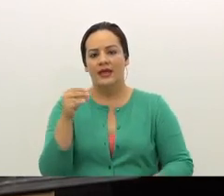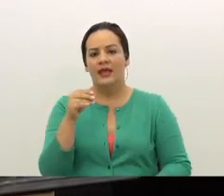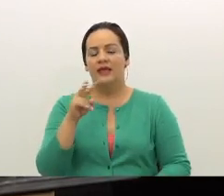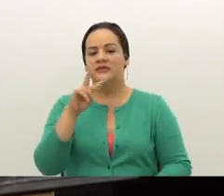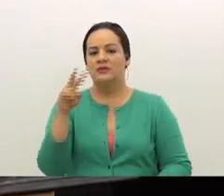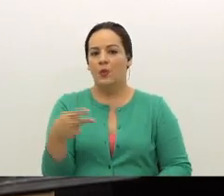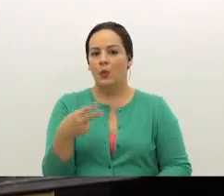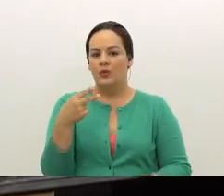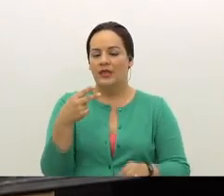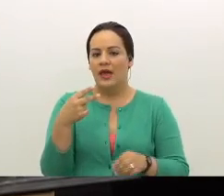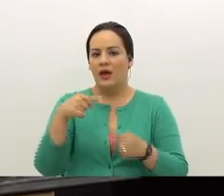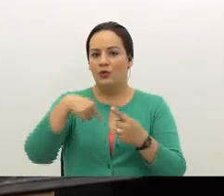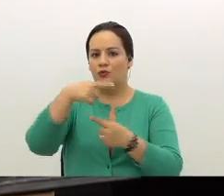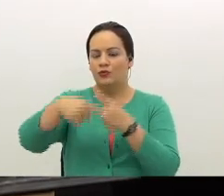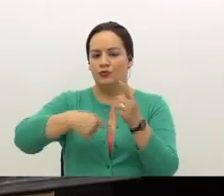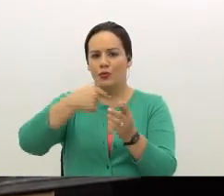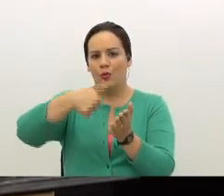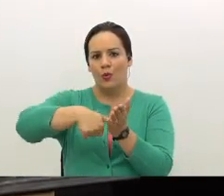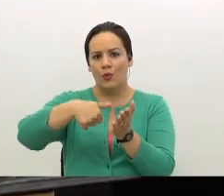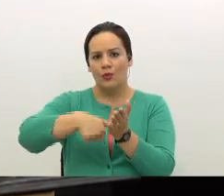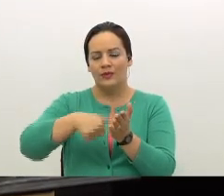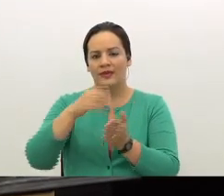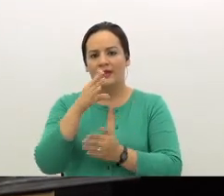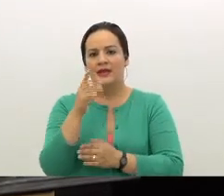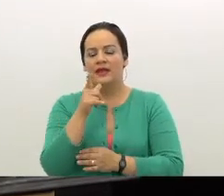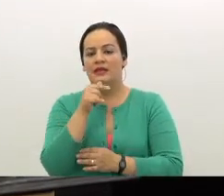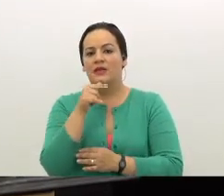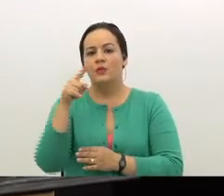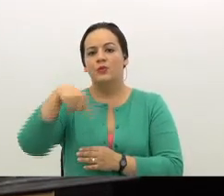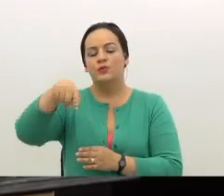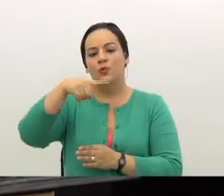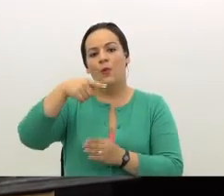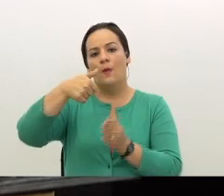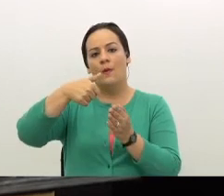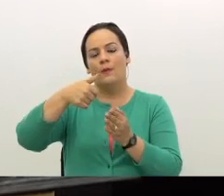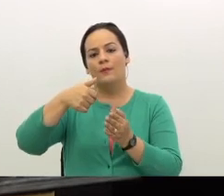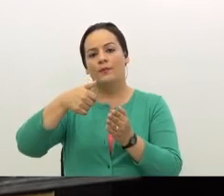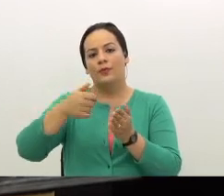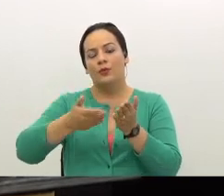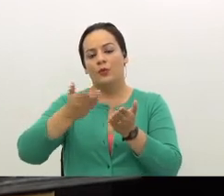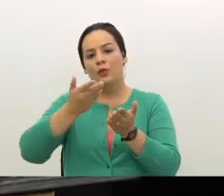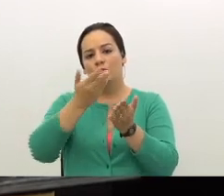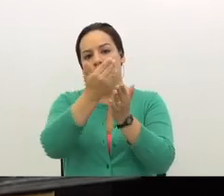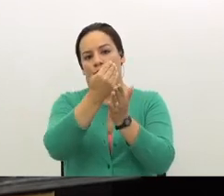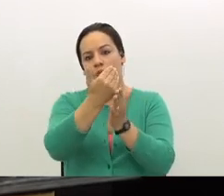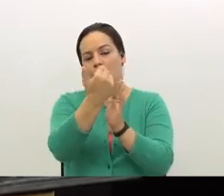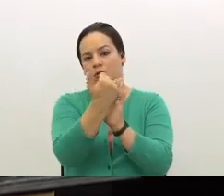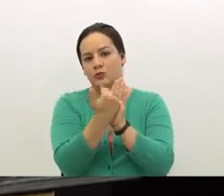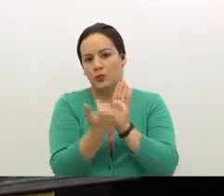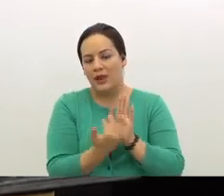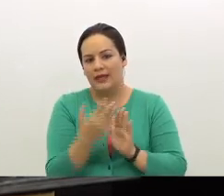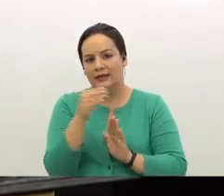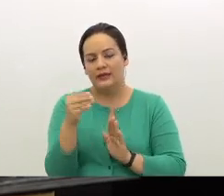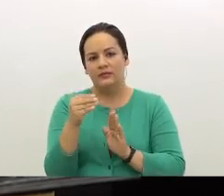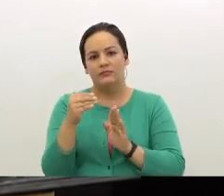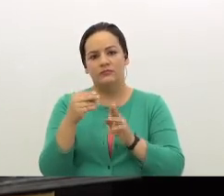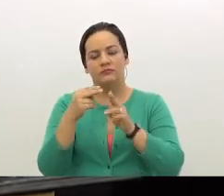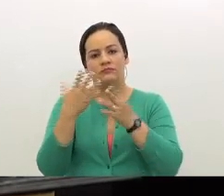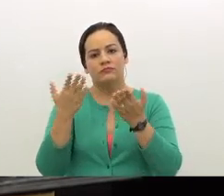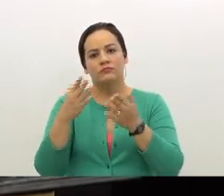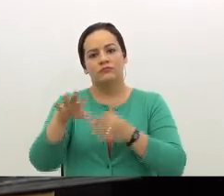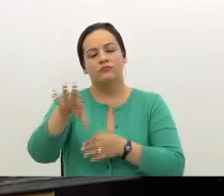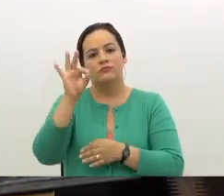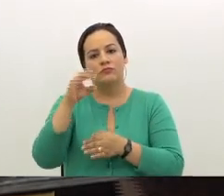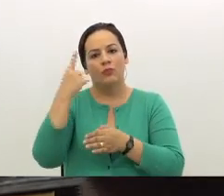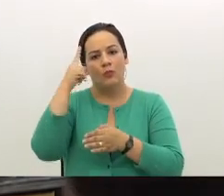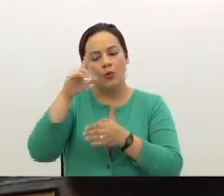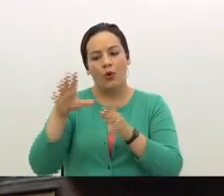ronda, son presidentes que fueron dictaminados por la Comisión, pasaron por todo el proceso